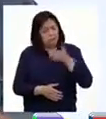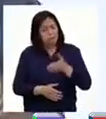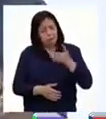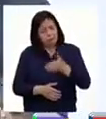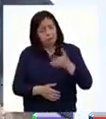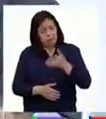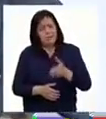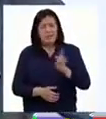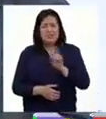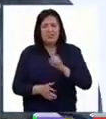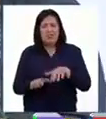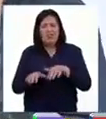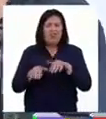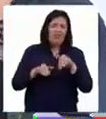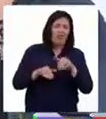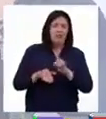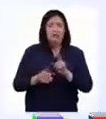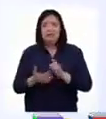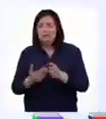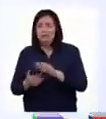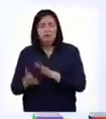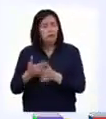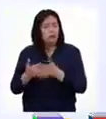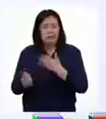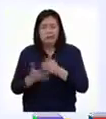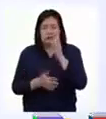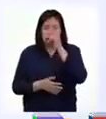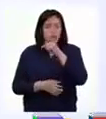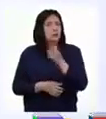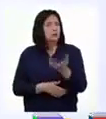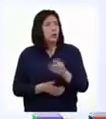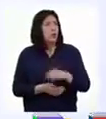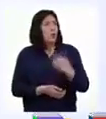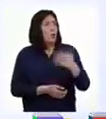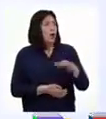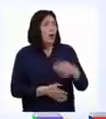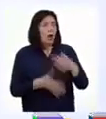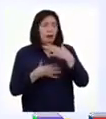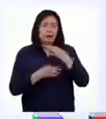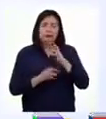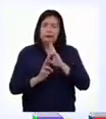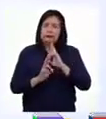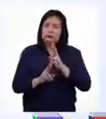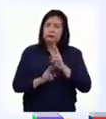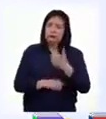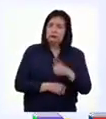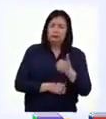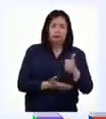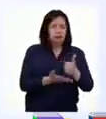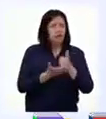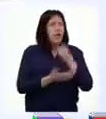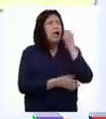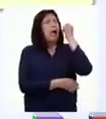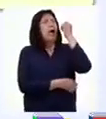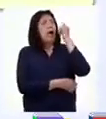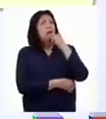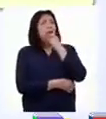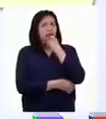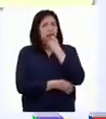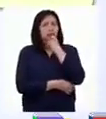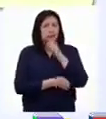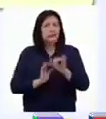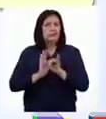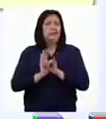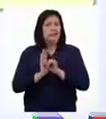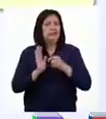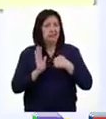nunca rendirse por más dificultades que existan. Qué interesantes respuestas, chicos. Nos ayudan a entender que parte de nuestra